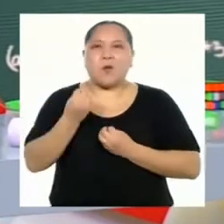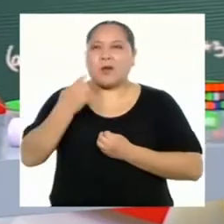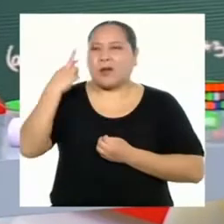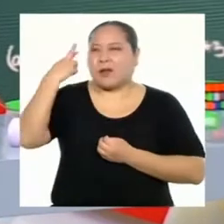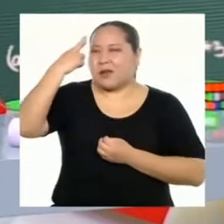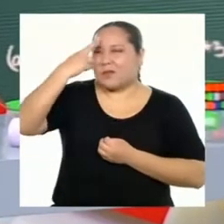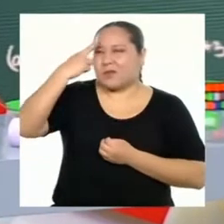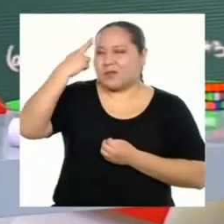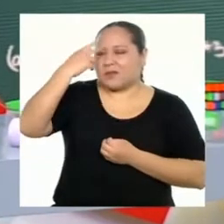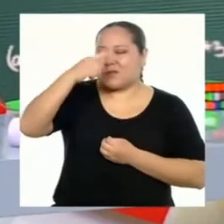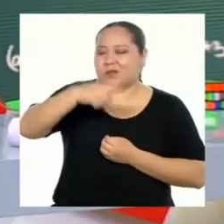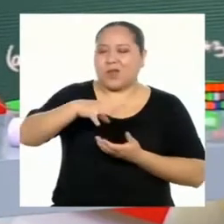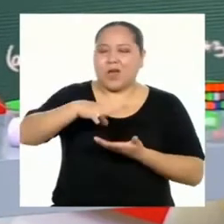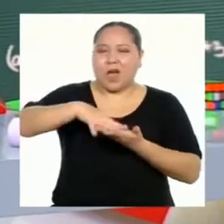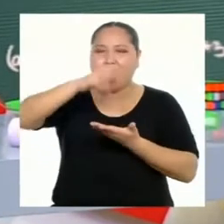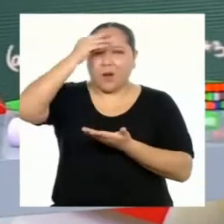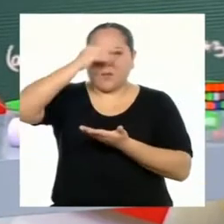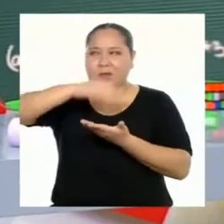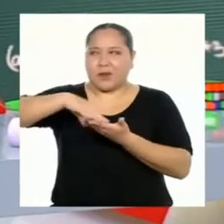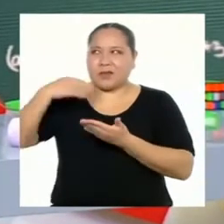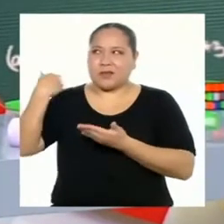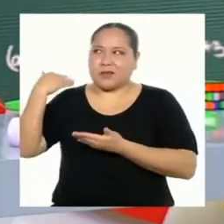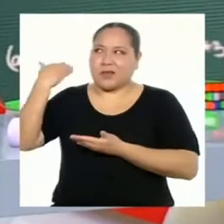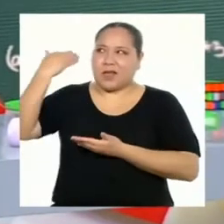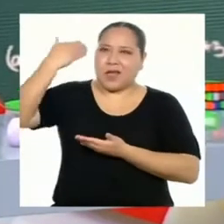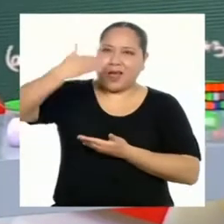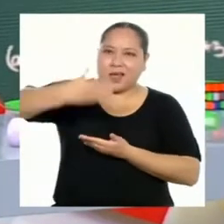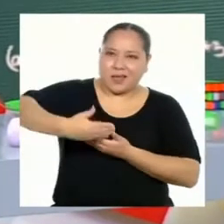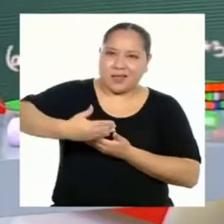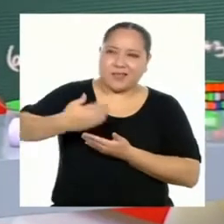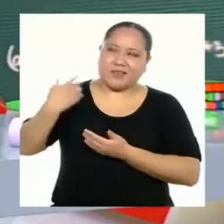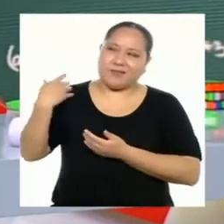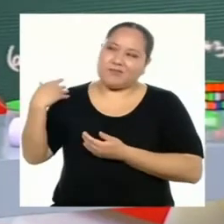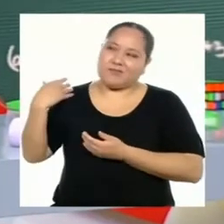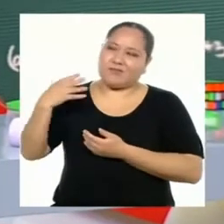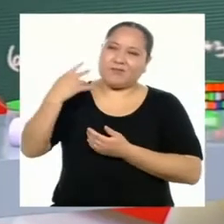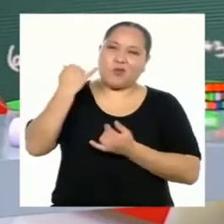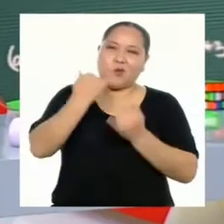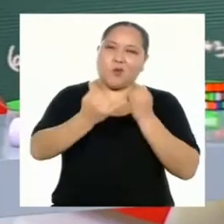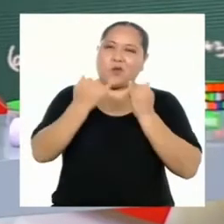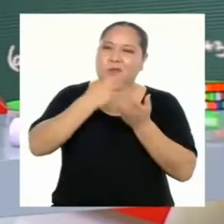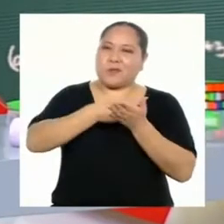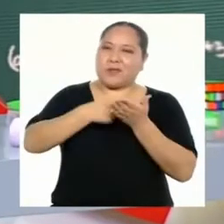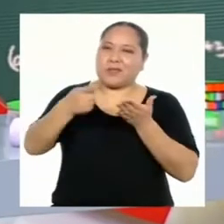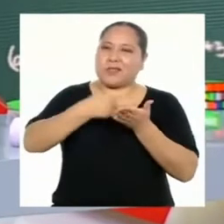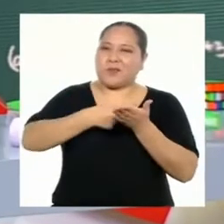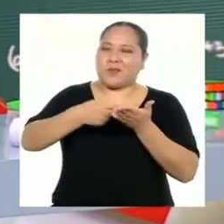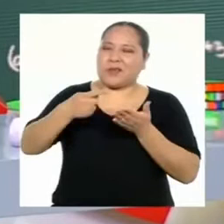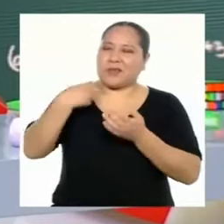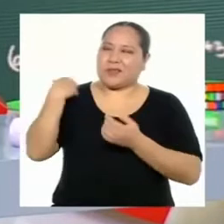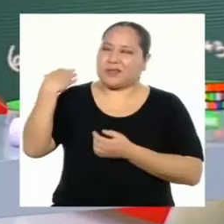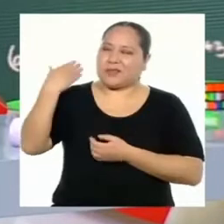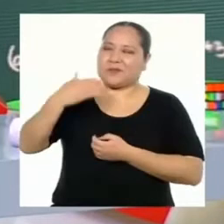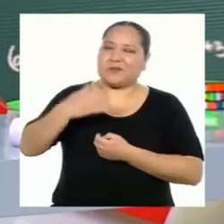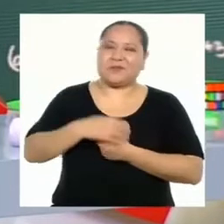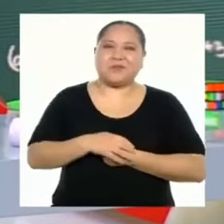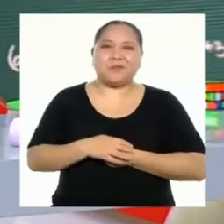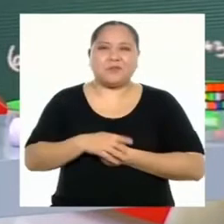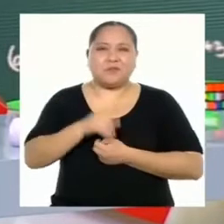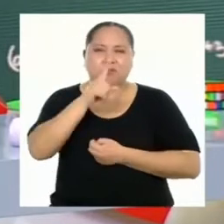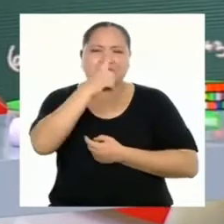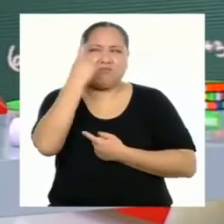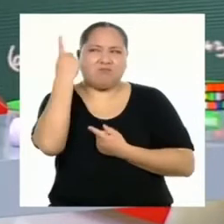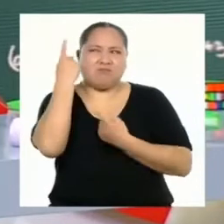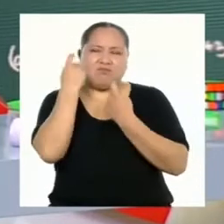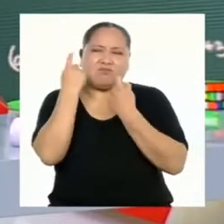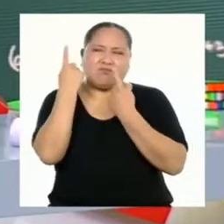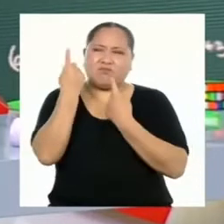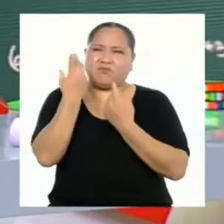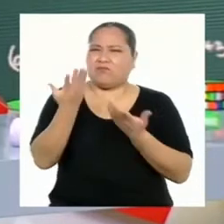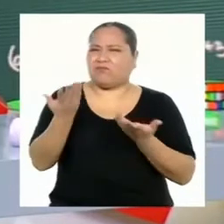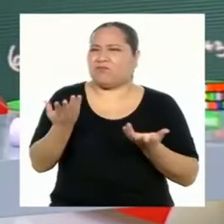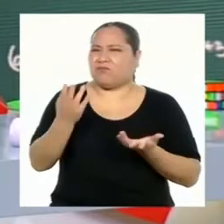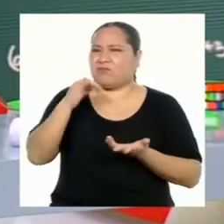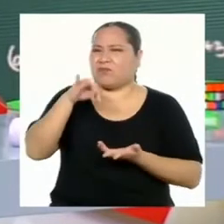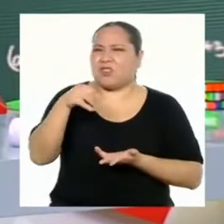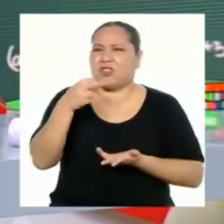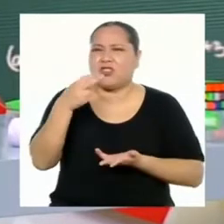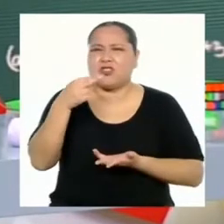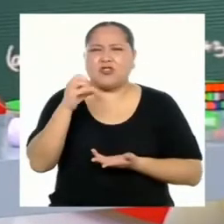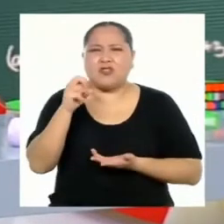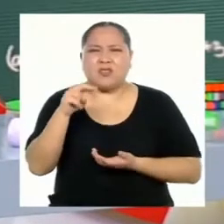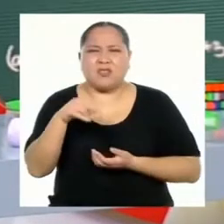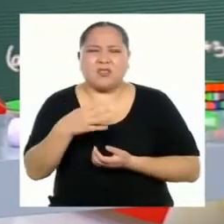reflexionaremos sobre los aprendizajes que hemos logrado a lo largo de estas últimas semanas. Y ustedes se preguntarán, pero Jonathan,